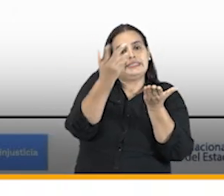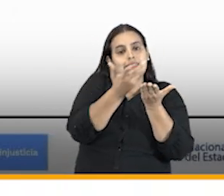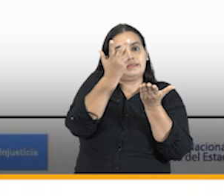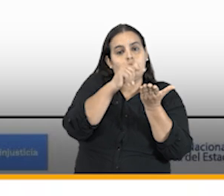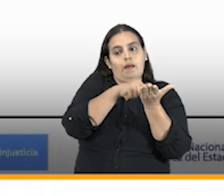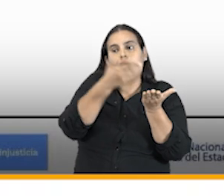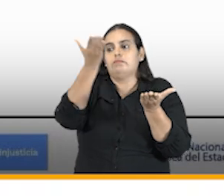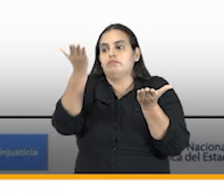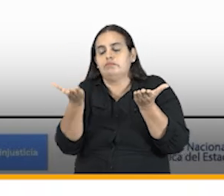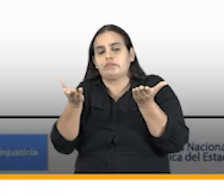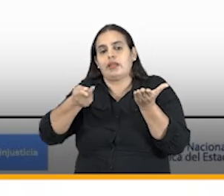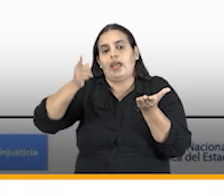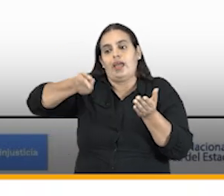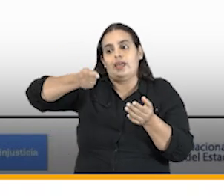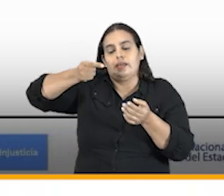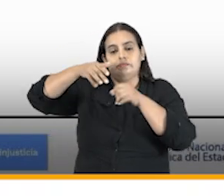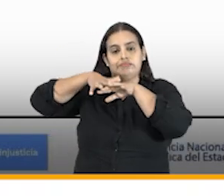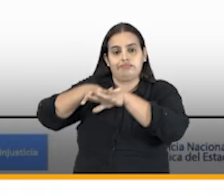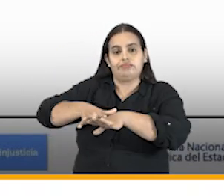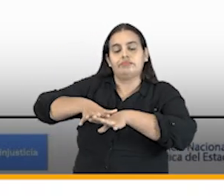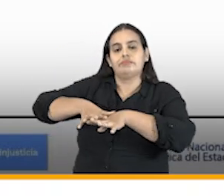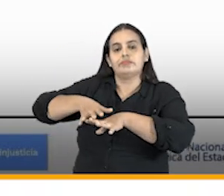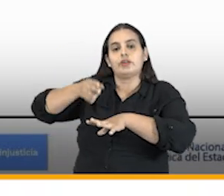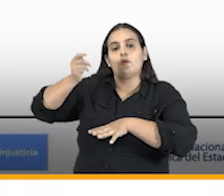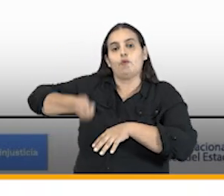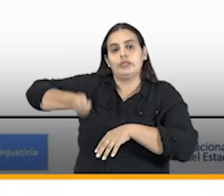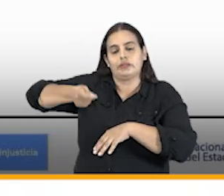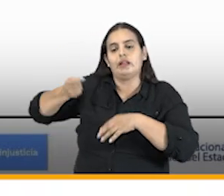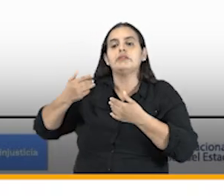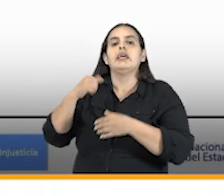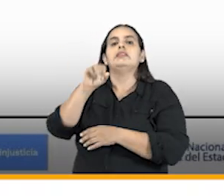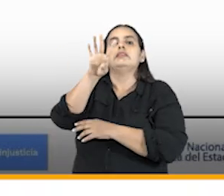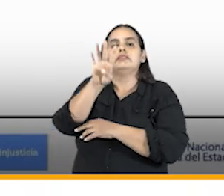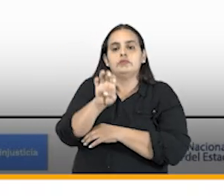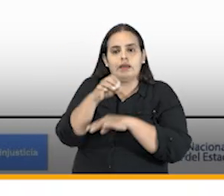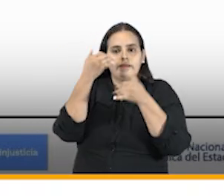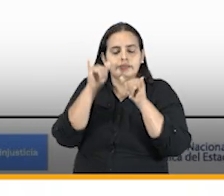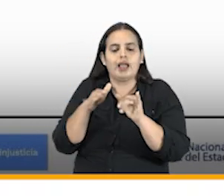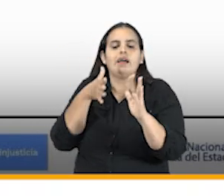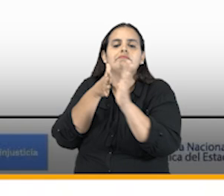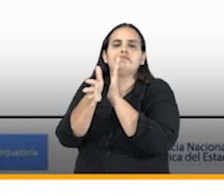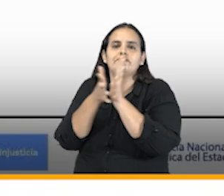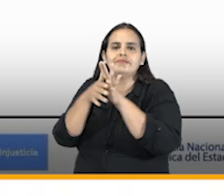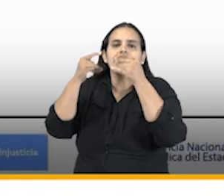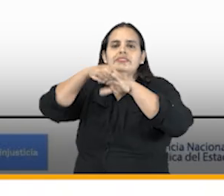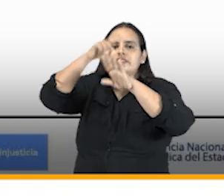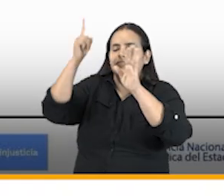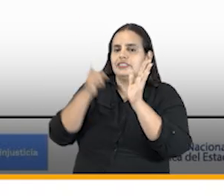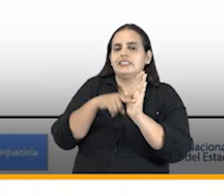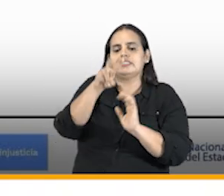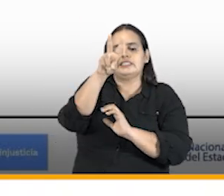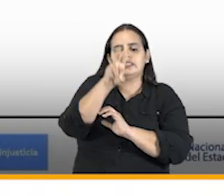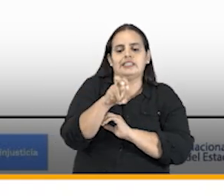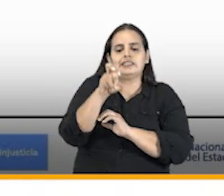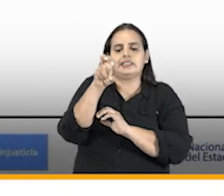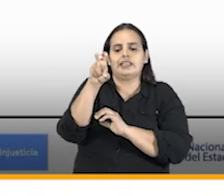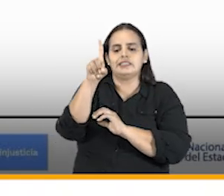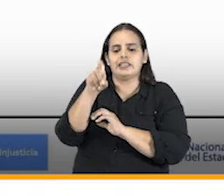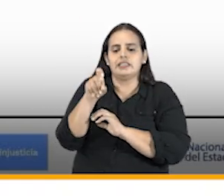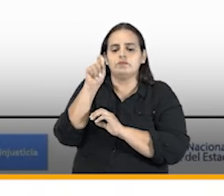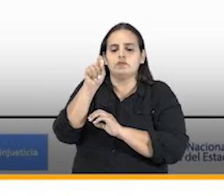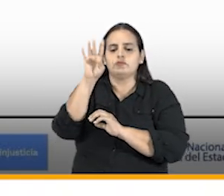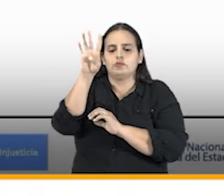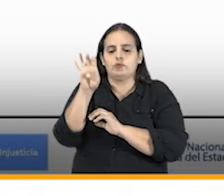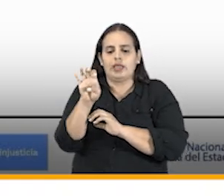sistema de rama judicial y encontramos que en el 2019 el nivel de actualización era del 77,9%